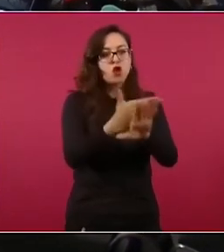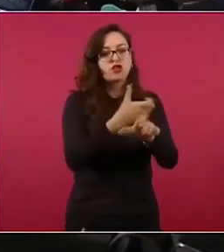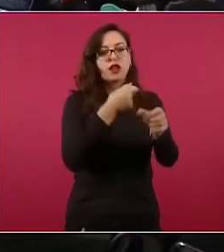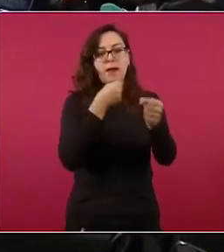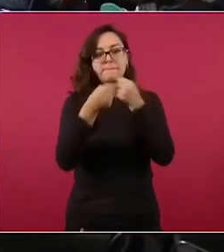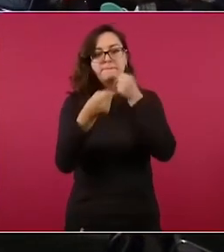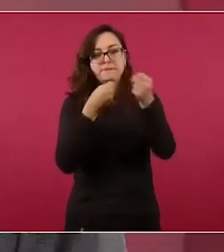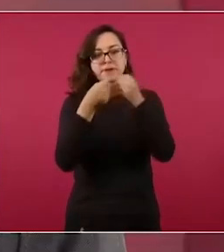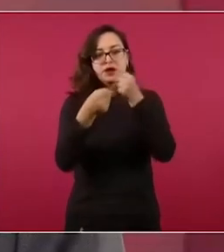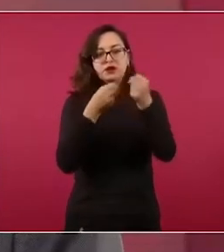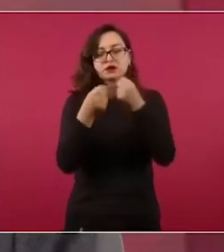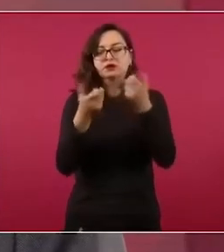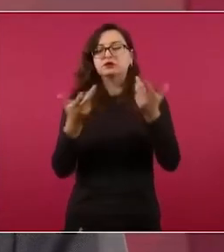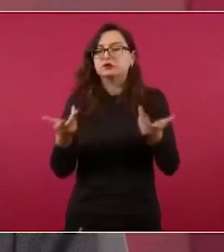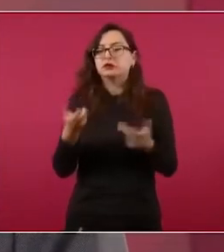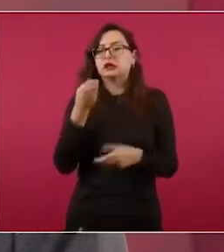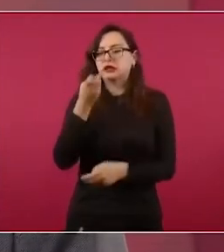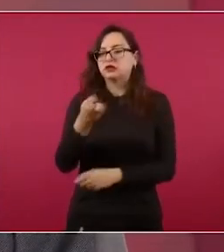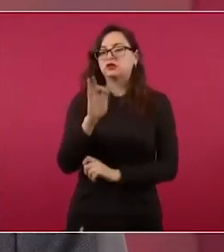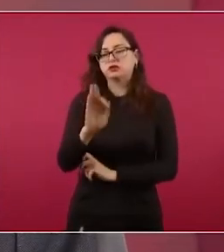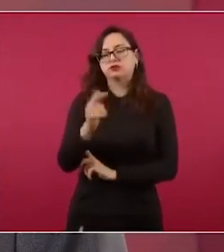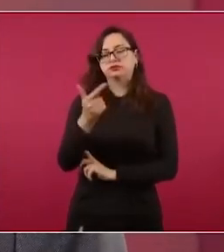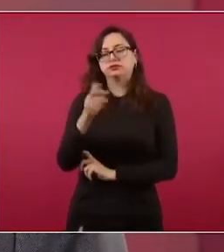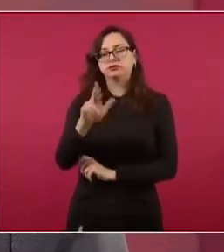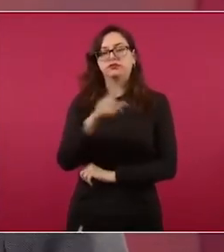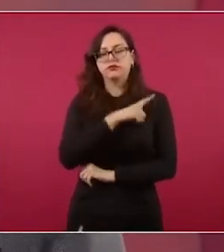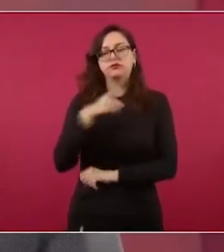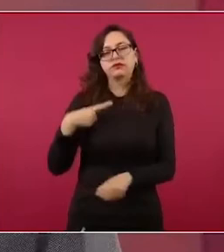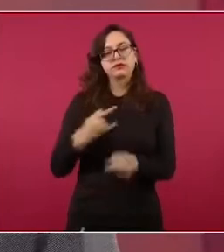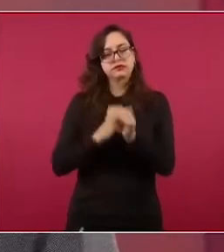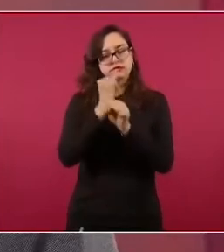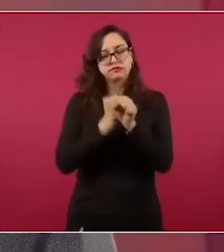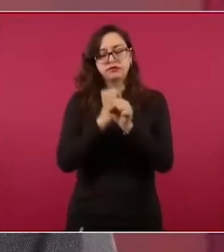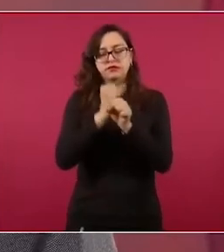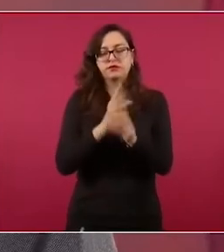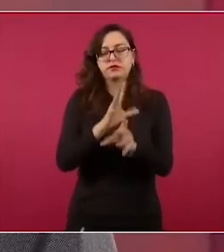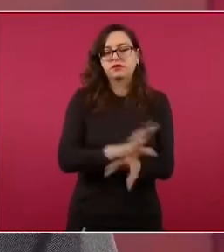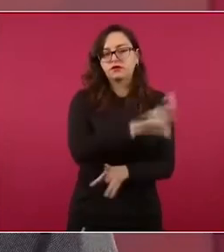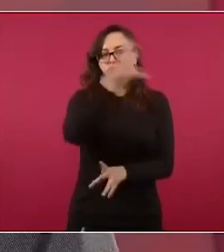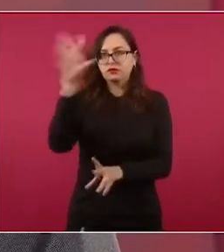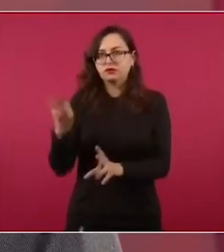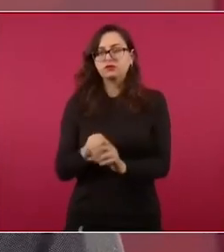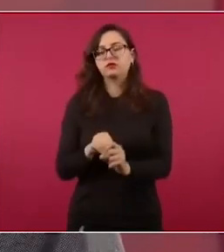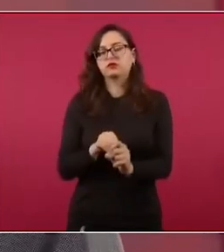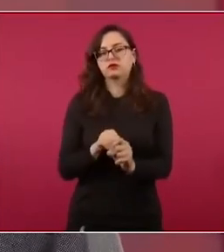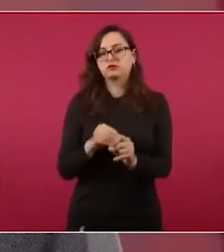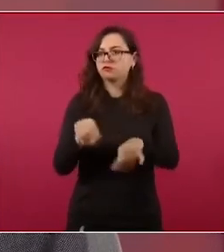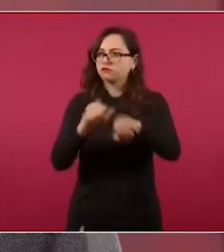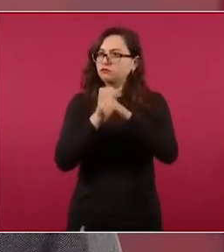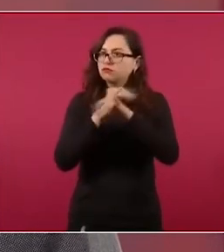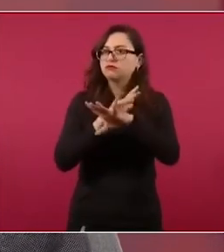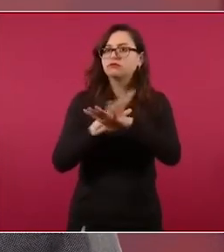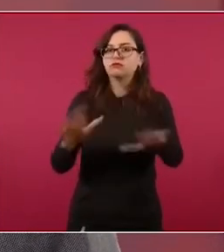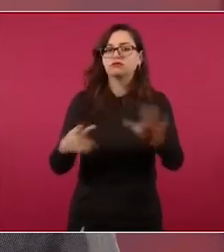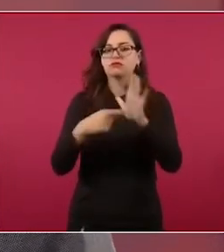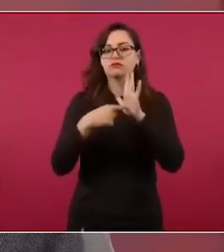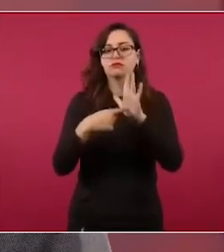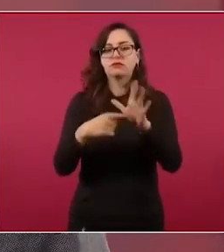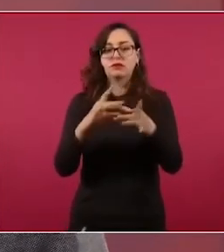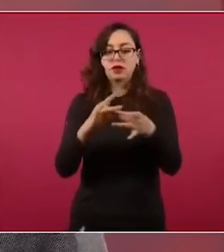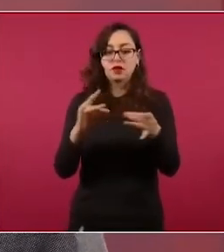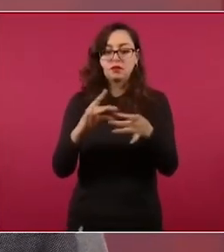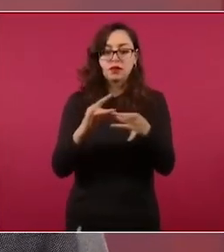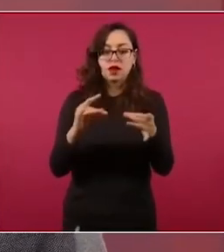pues que todo esto se investigue y se aclare. Lo que es un